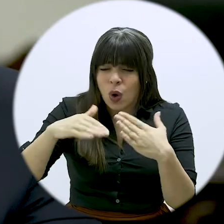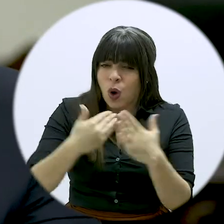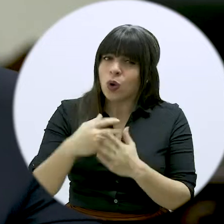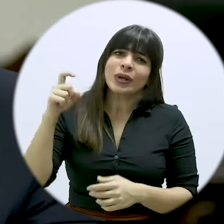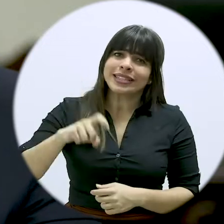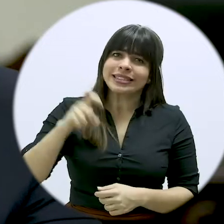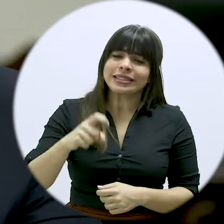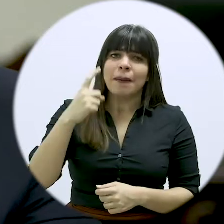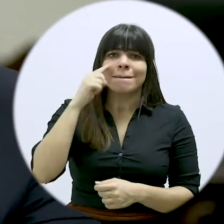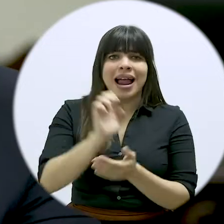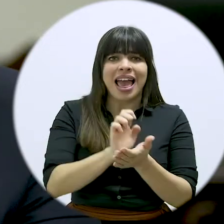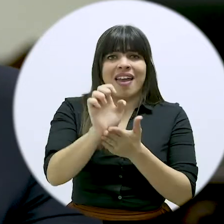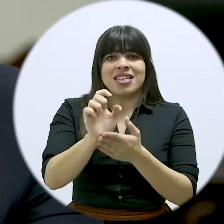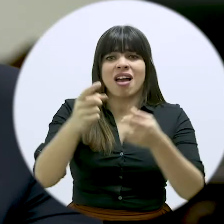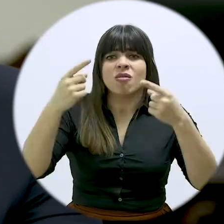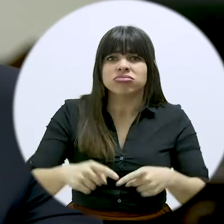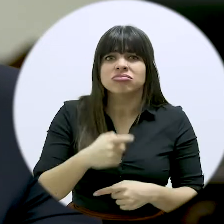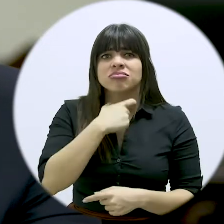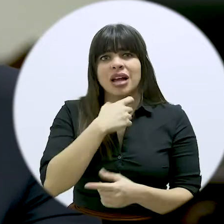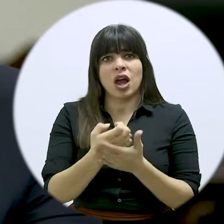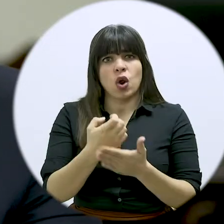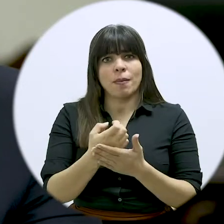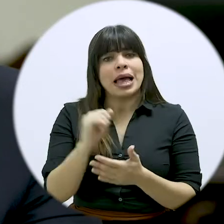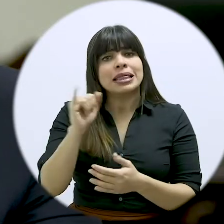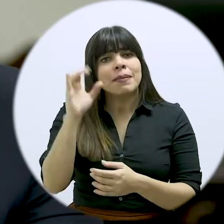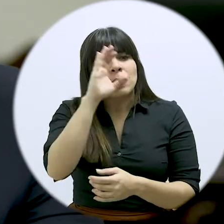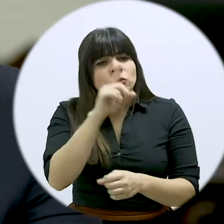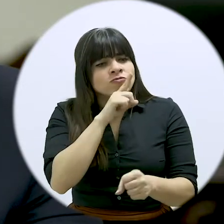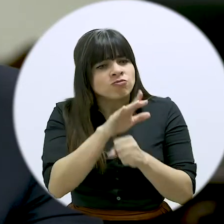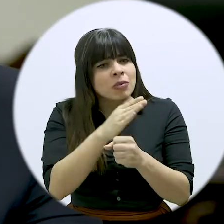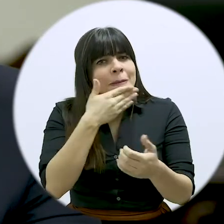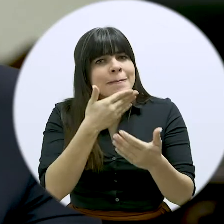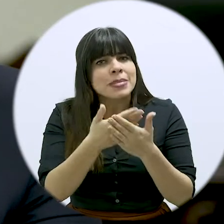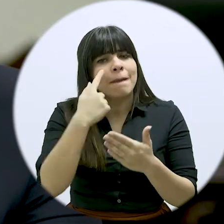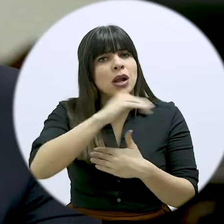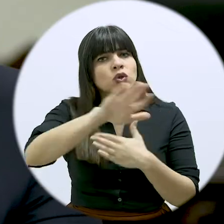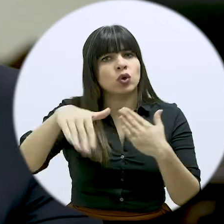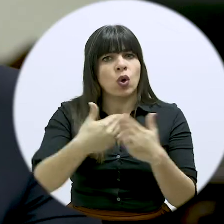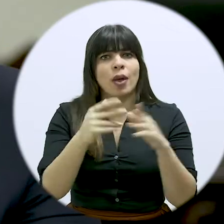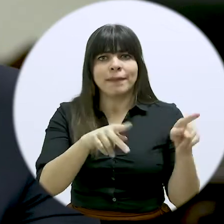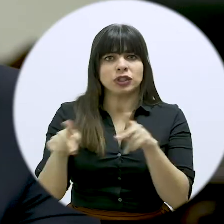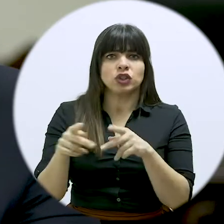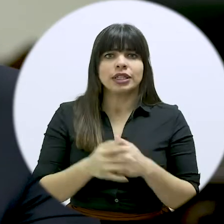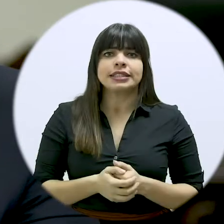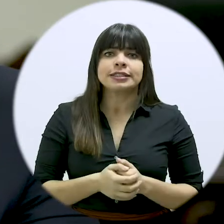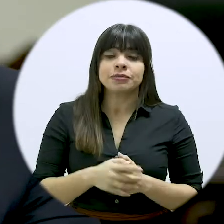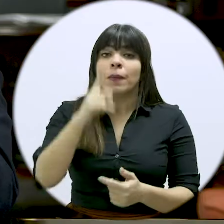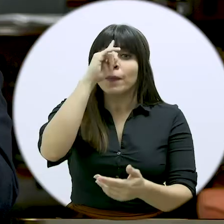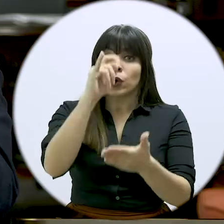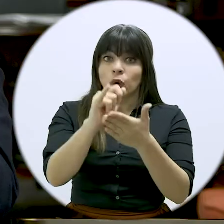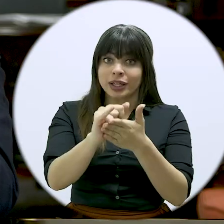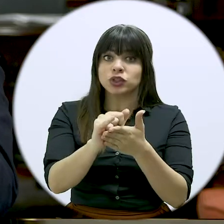hacer absolutamente todo lo necesario para evitar una crisis económica y para garantizar el bienestar de todas las personas.